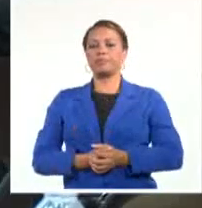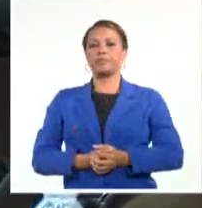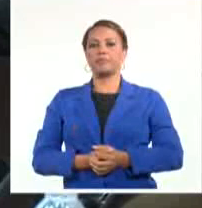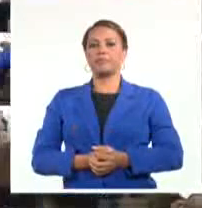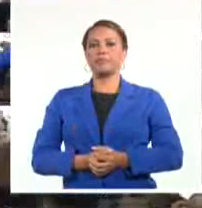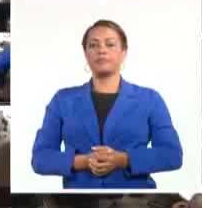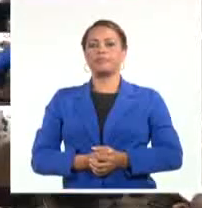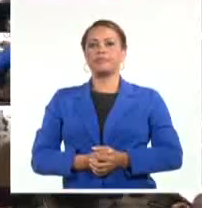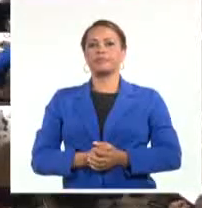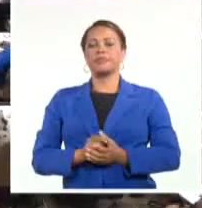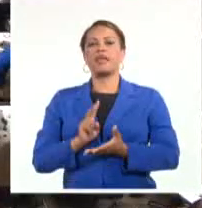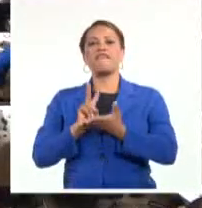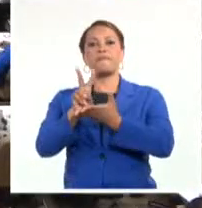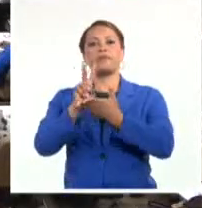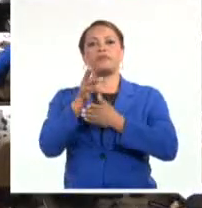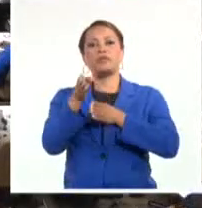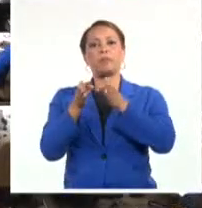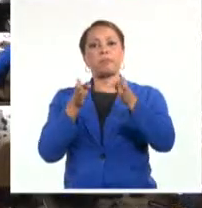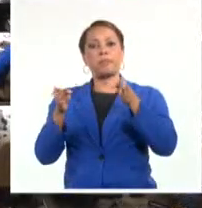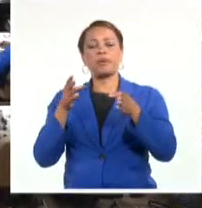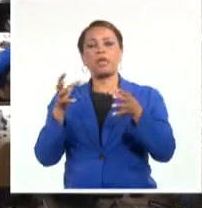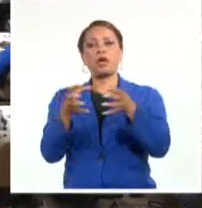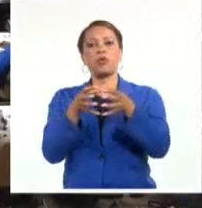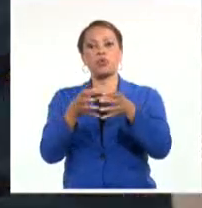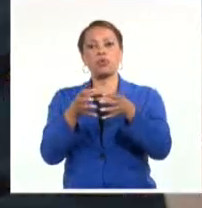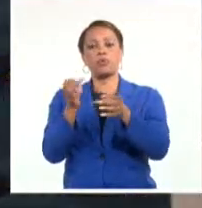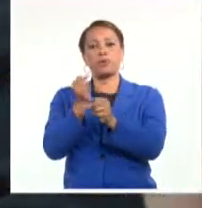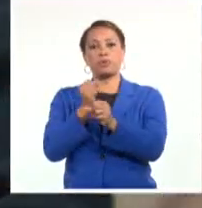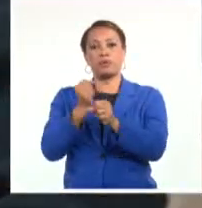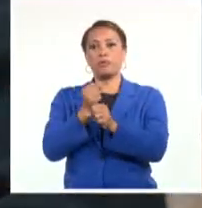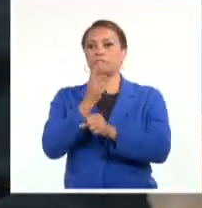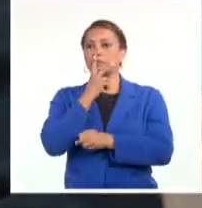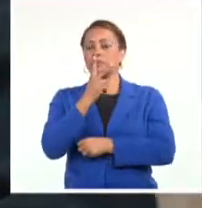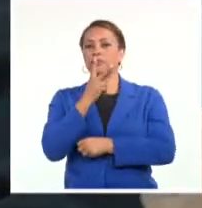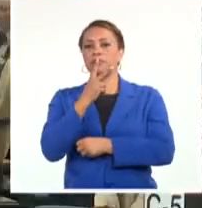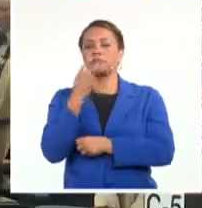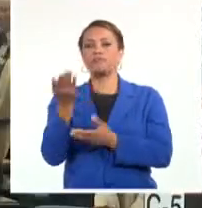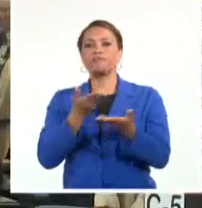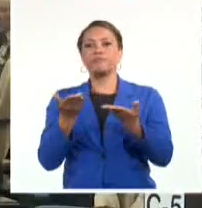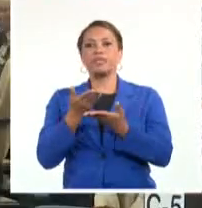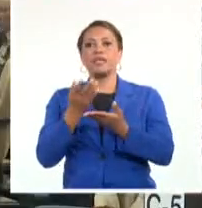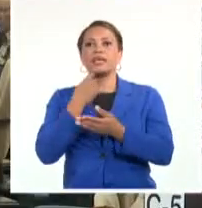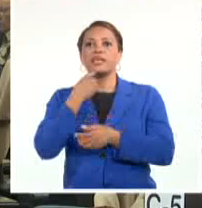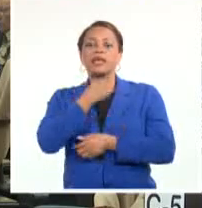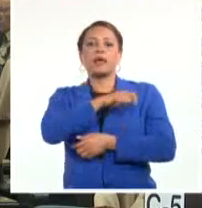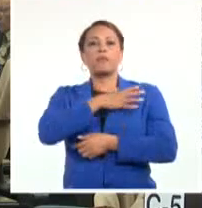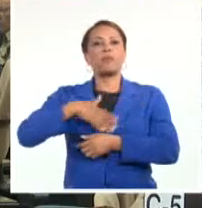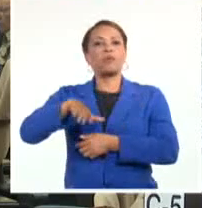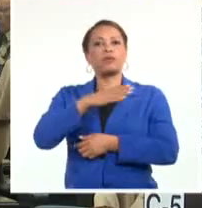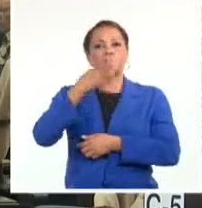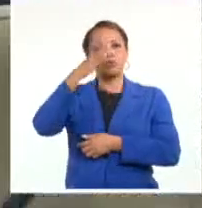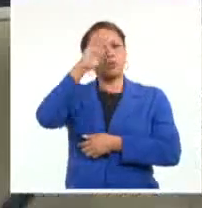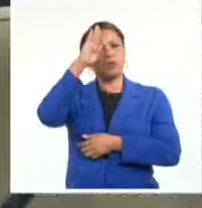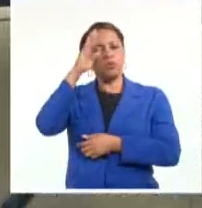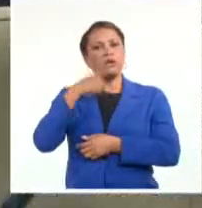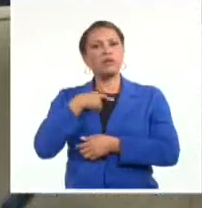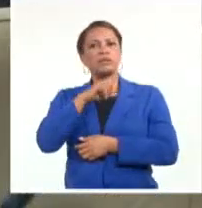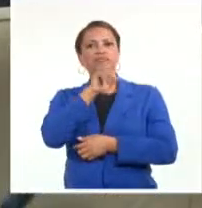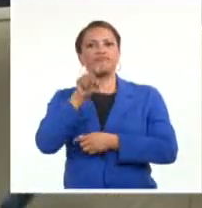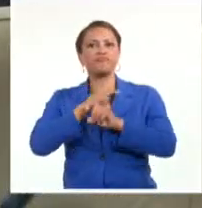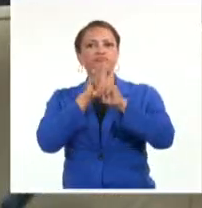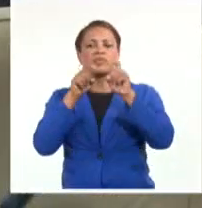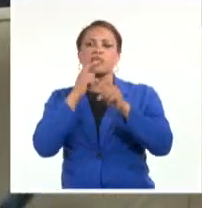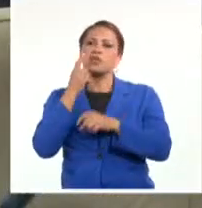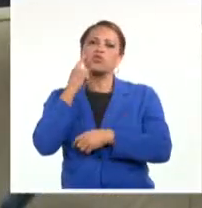En visitas realizadas por la Comisión Gubernamental para la Atención a la Dinámica Demográfica del país, se constató que aún no